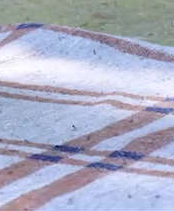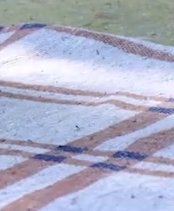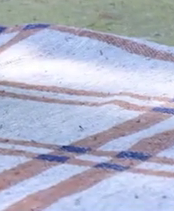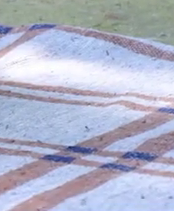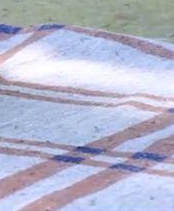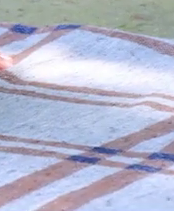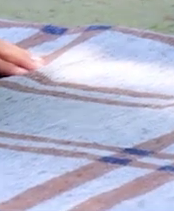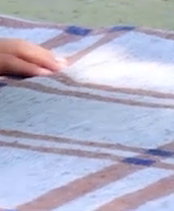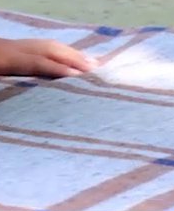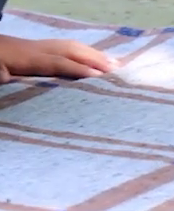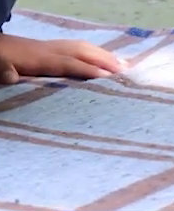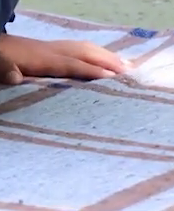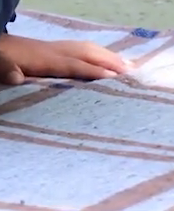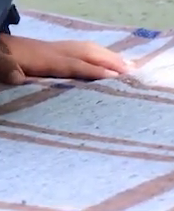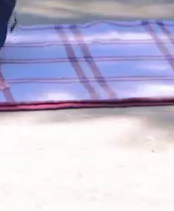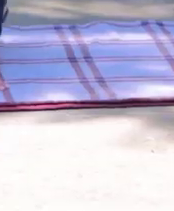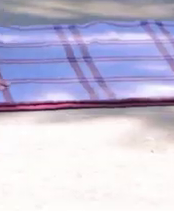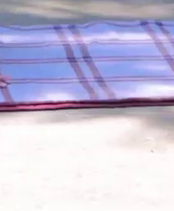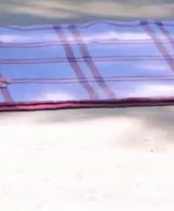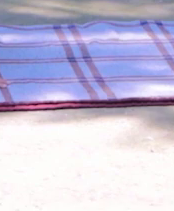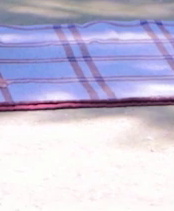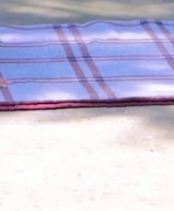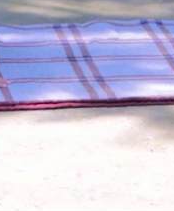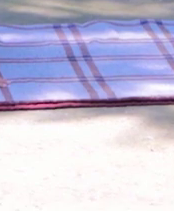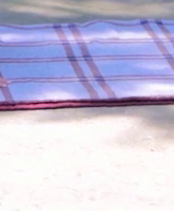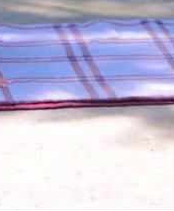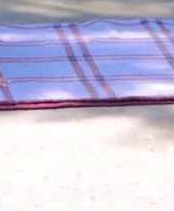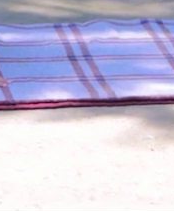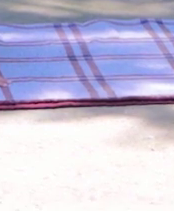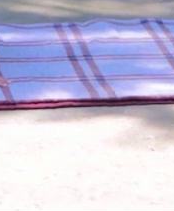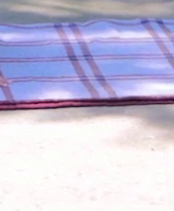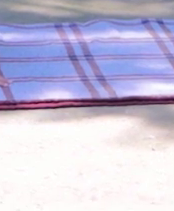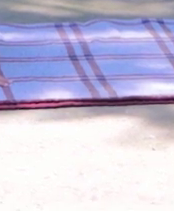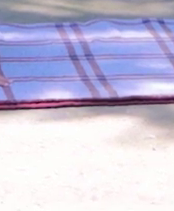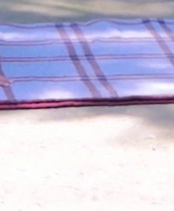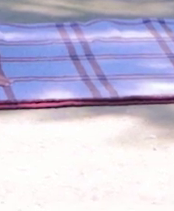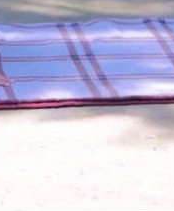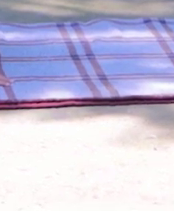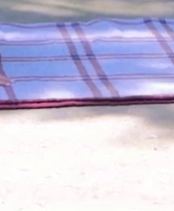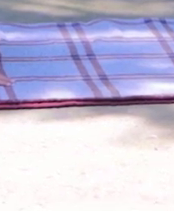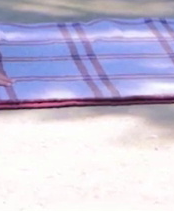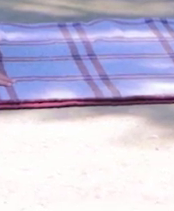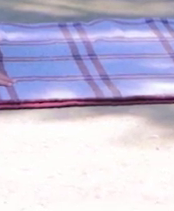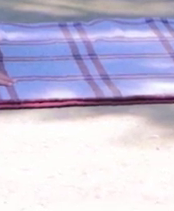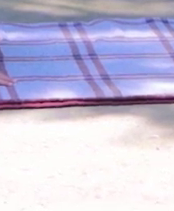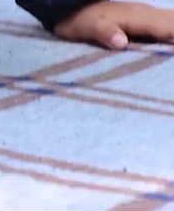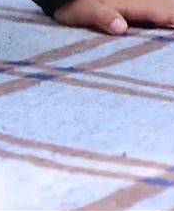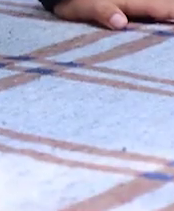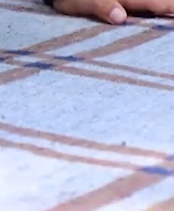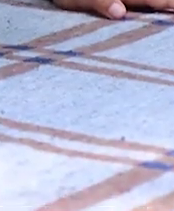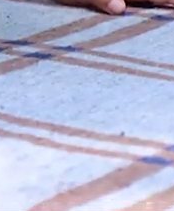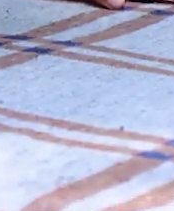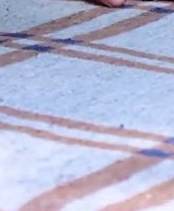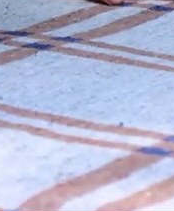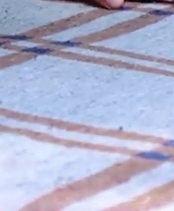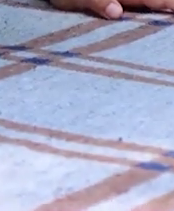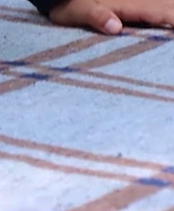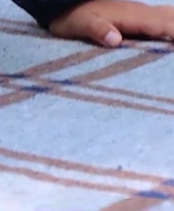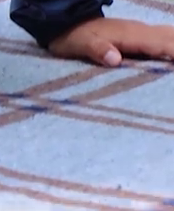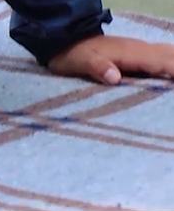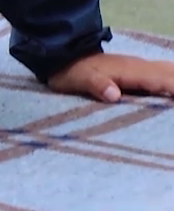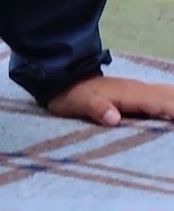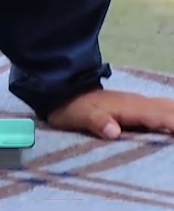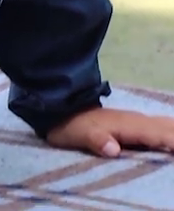Mantenemos extendidos los brazos. Ahí, sostenido. Diez segundos. Respira. Respira.